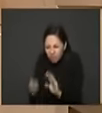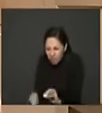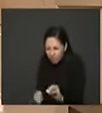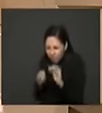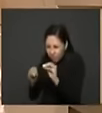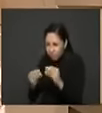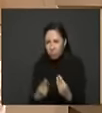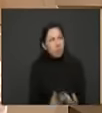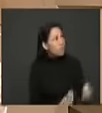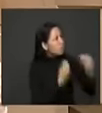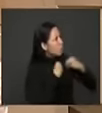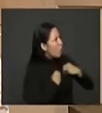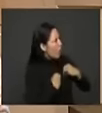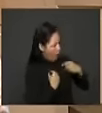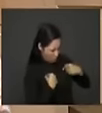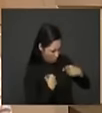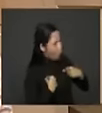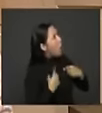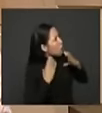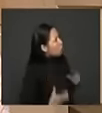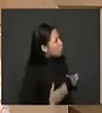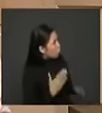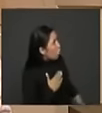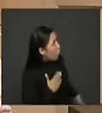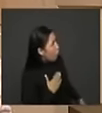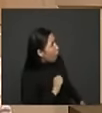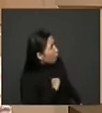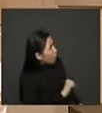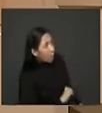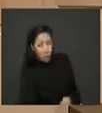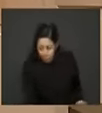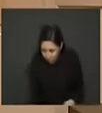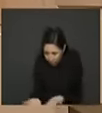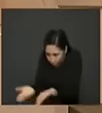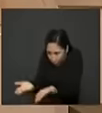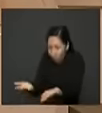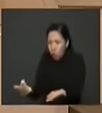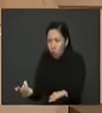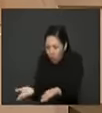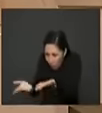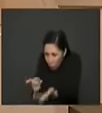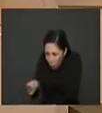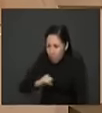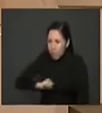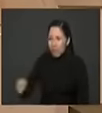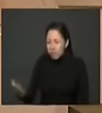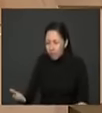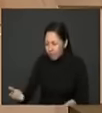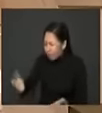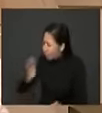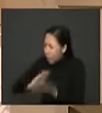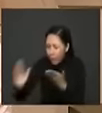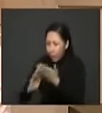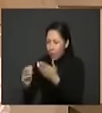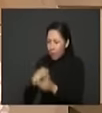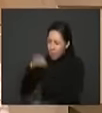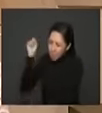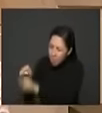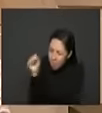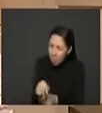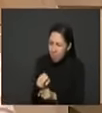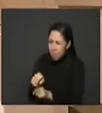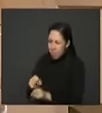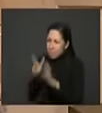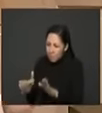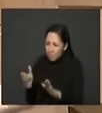Es recordarle a esos colombianos que son sujetos de deberes y de derechos. Es pedirles perdón. Es permitirles reconstruir